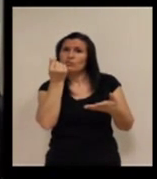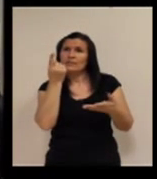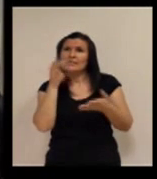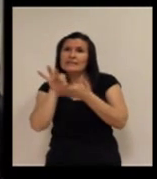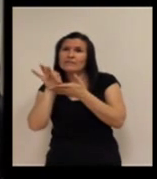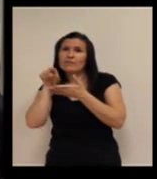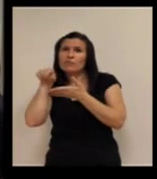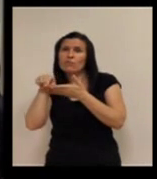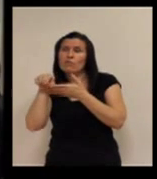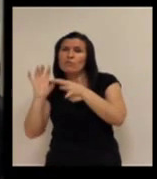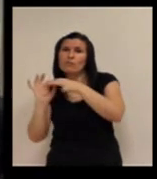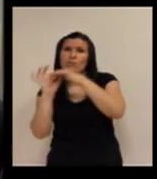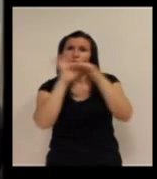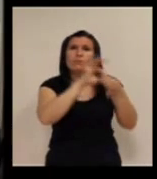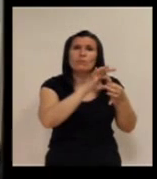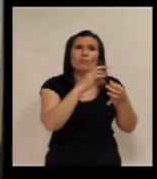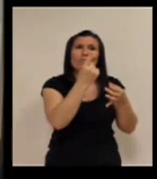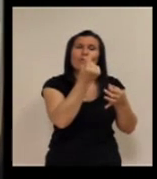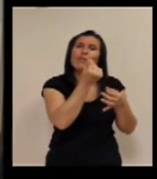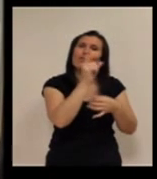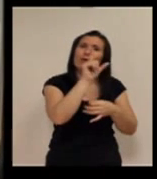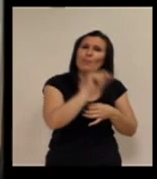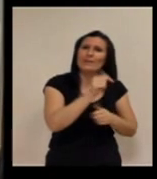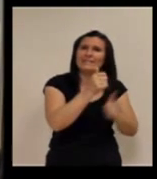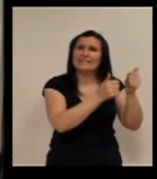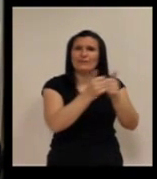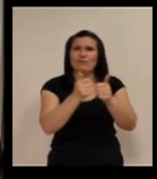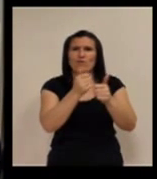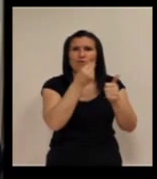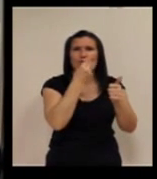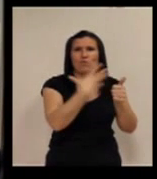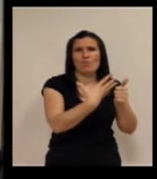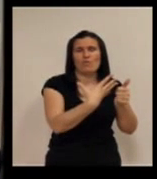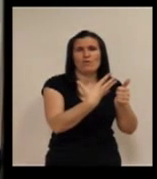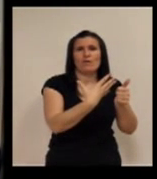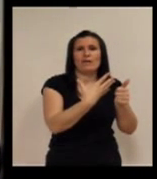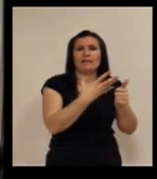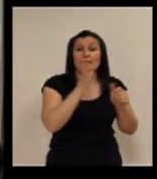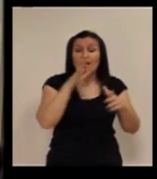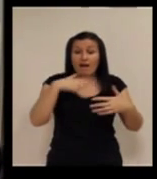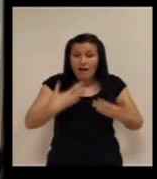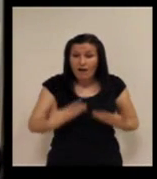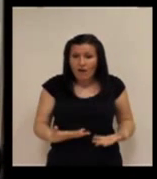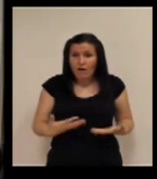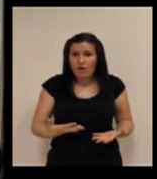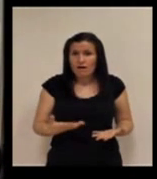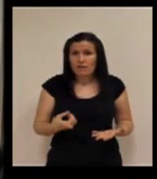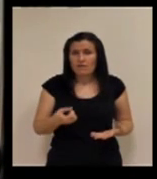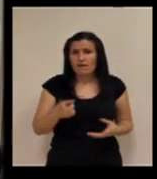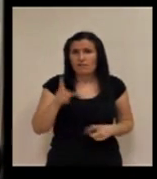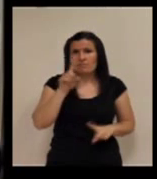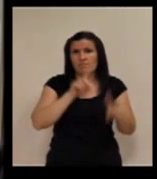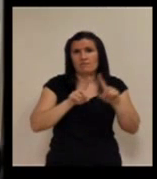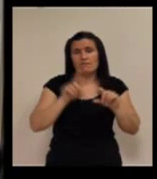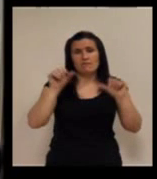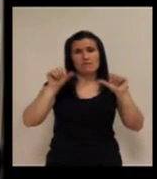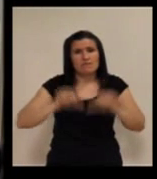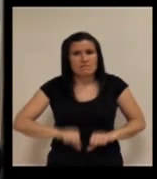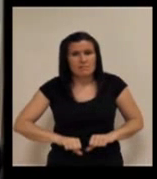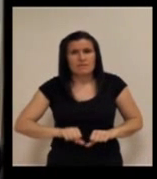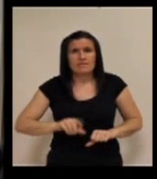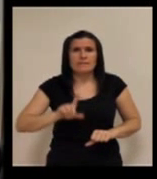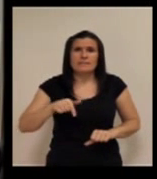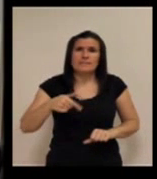de un servicio como este en un precio competitivo. Tendría que haber un debilio de fondo. ahora mismo con las licitaciones